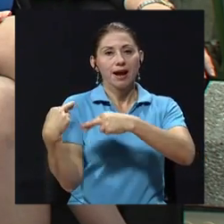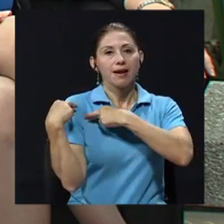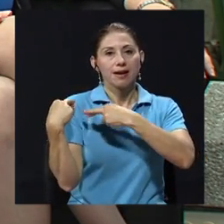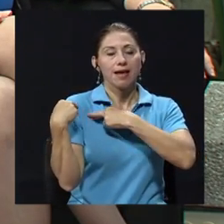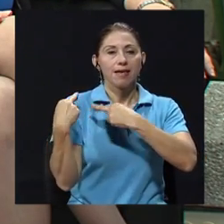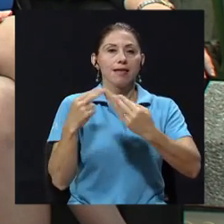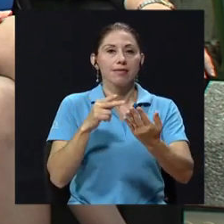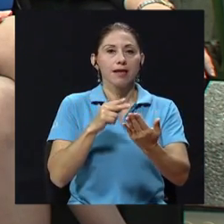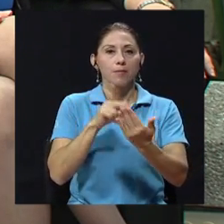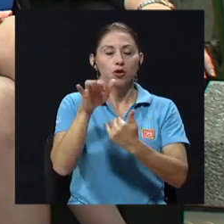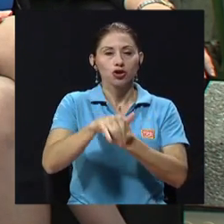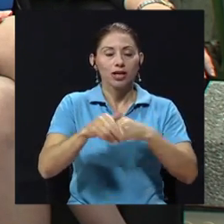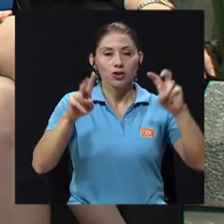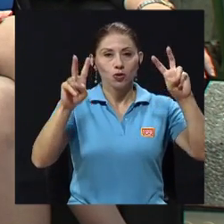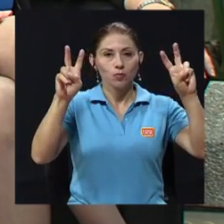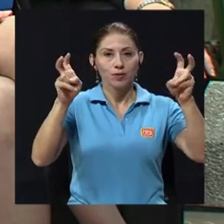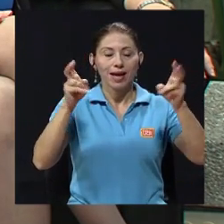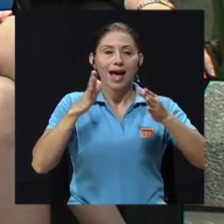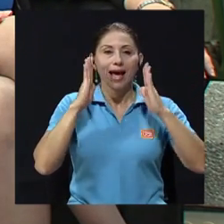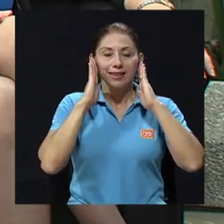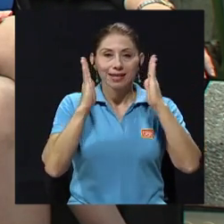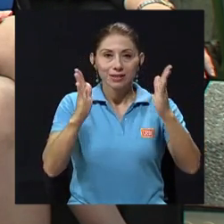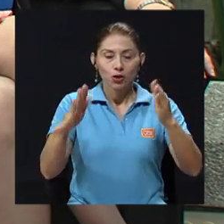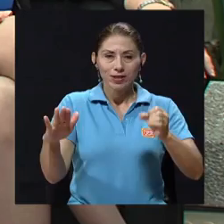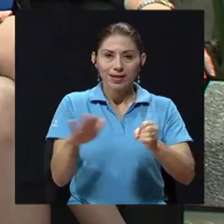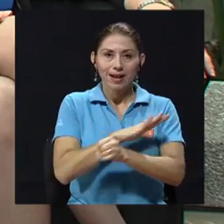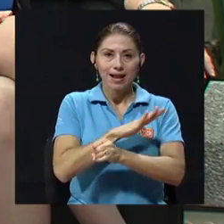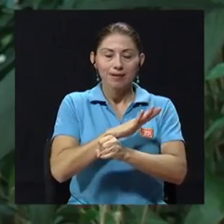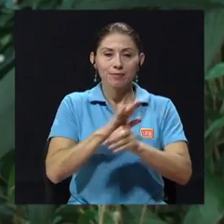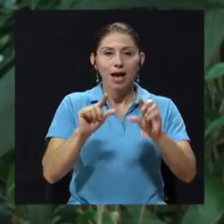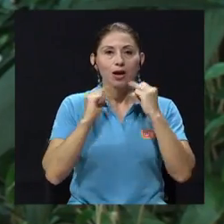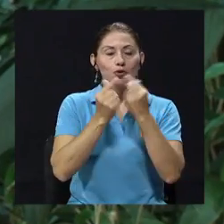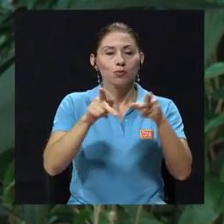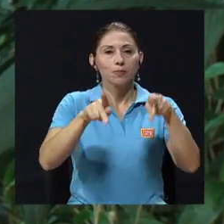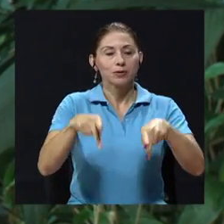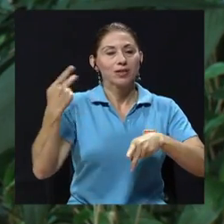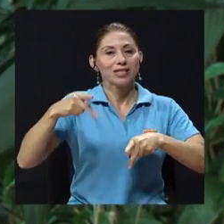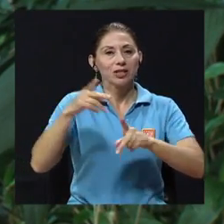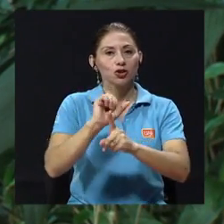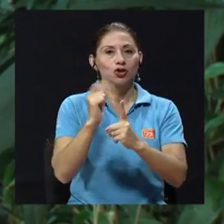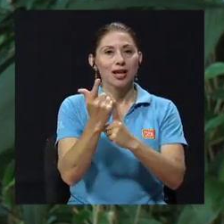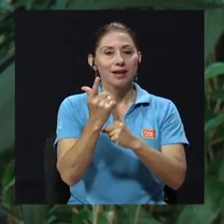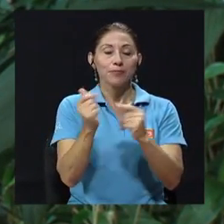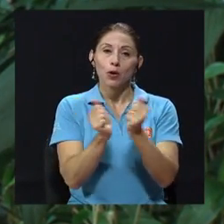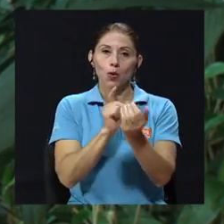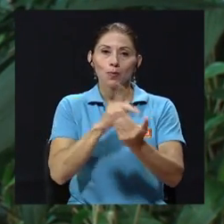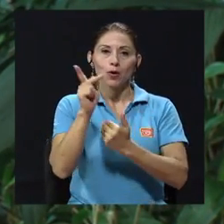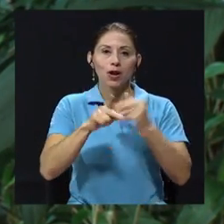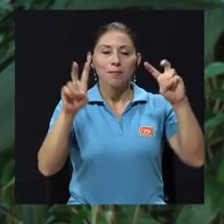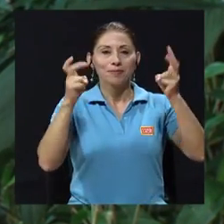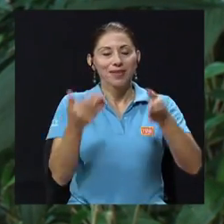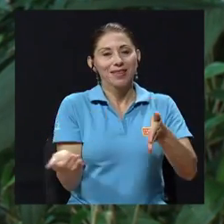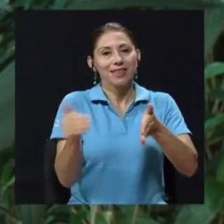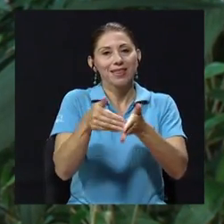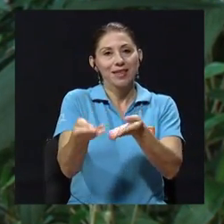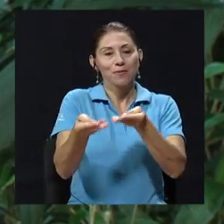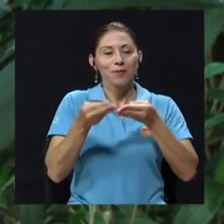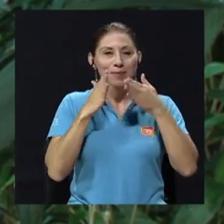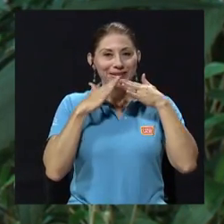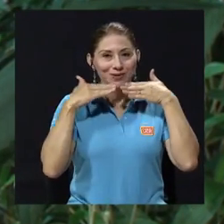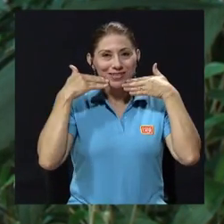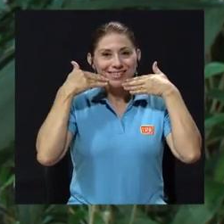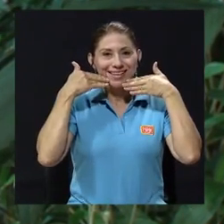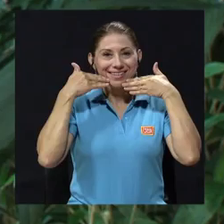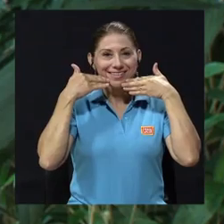del proyecto Atención Integral a Grupos en Riesgo Social mediante el programa Devuélveme la sonrisa. Bienvenida,